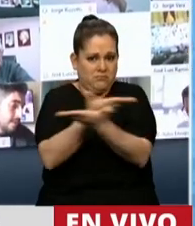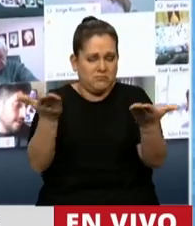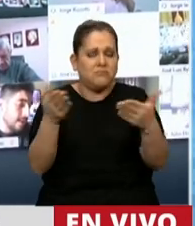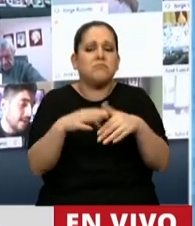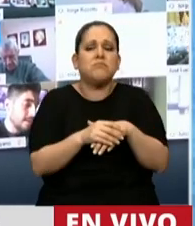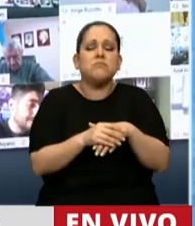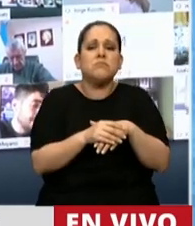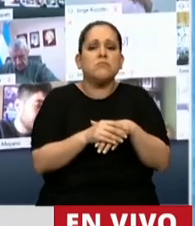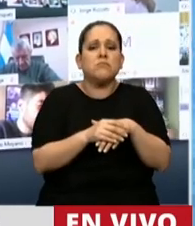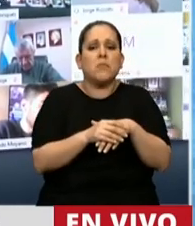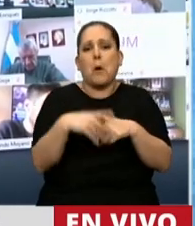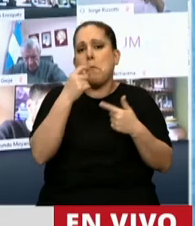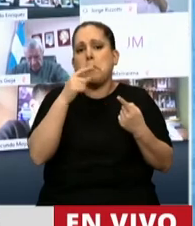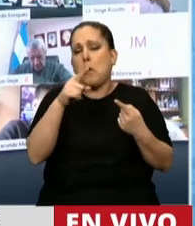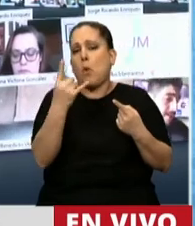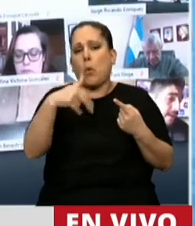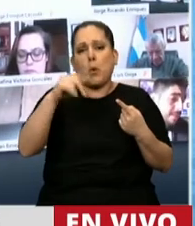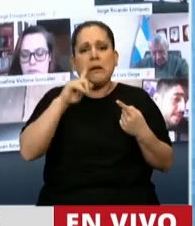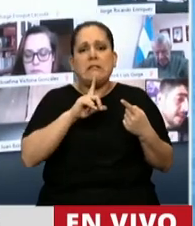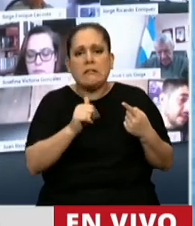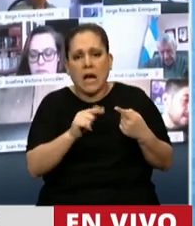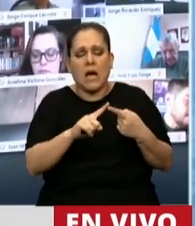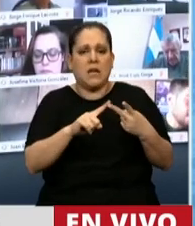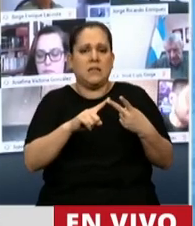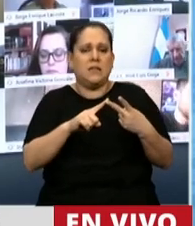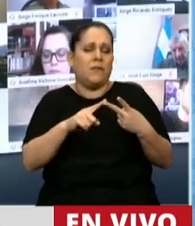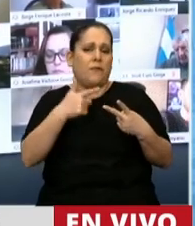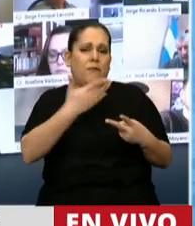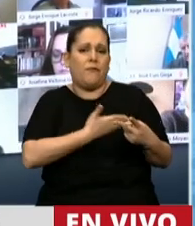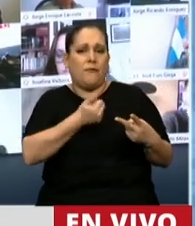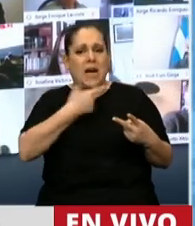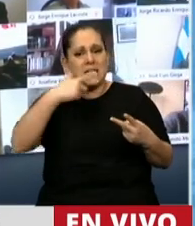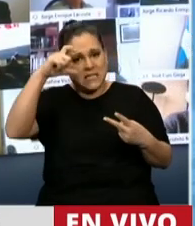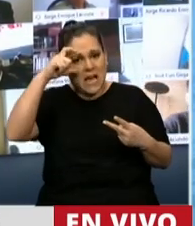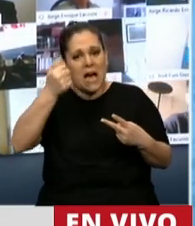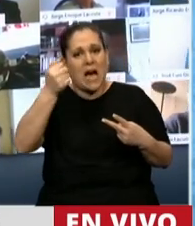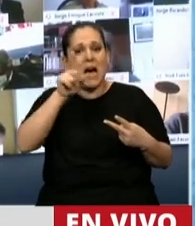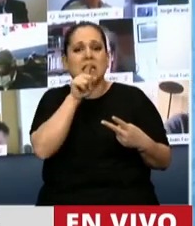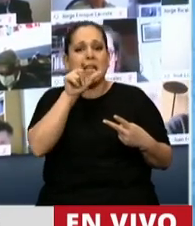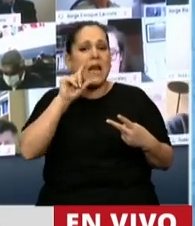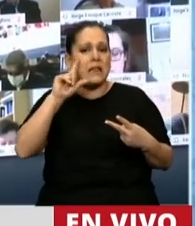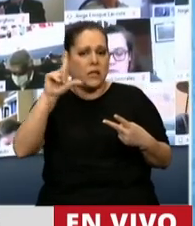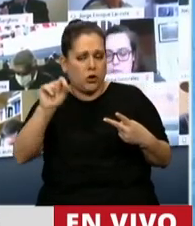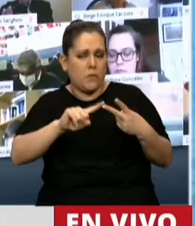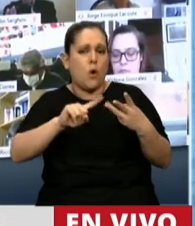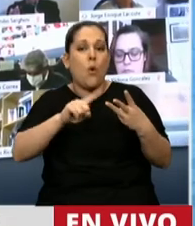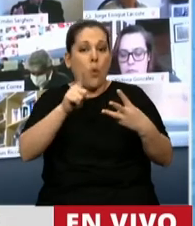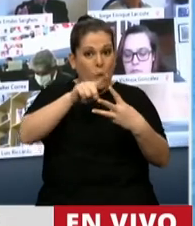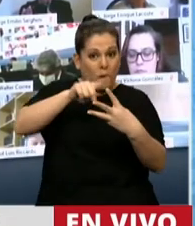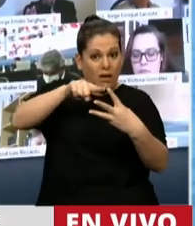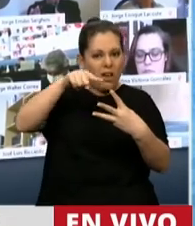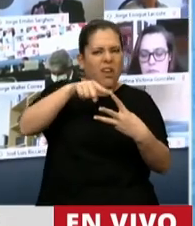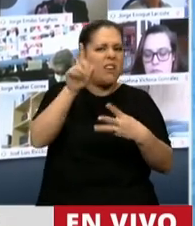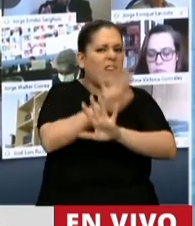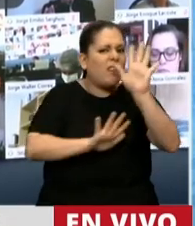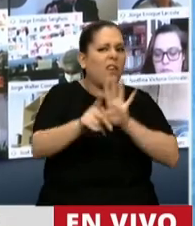como el UNITAS anfibio o el UNITAS fase atlántico. Mire, presidente, el ejercicio UNITAS fue creado por la Armada de